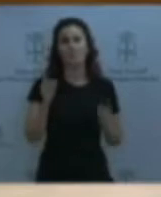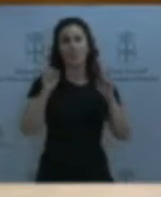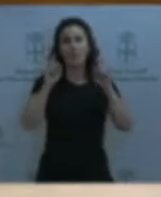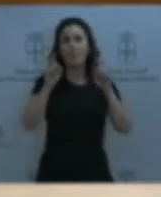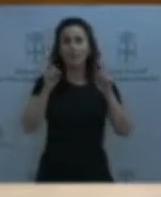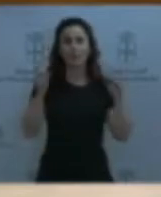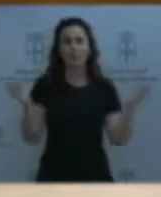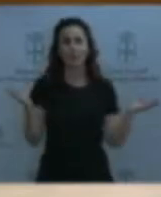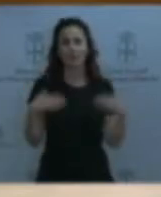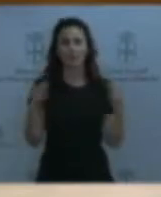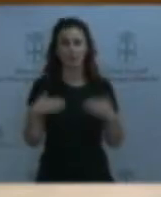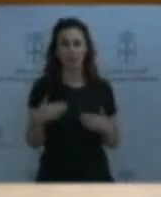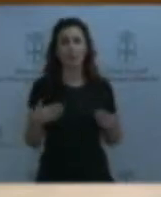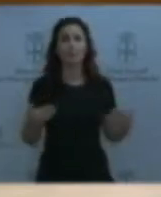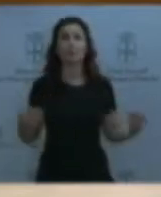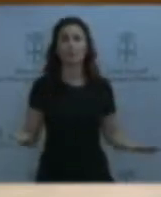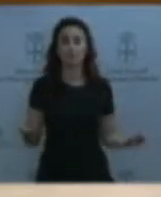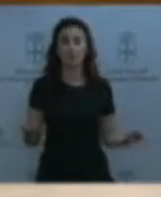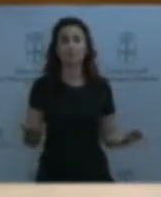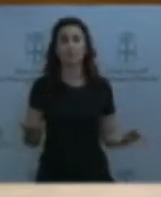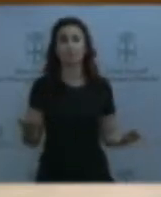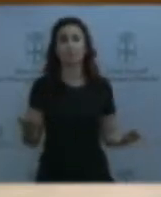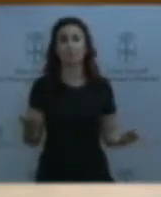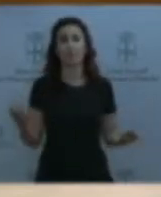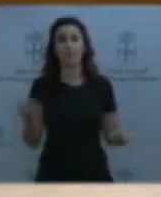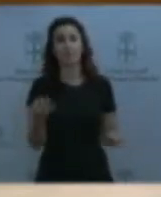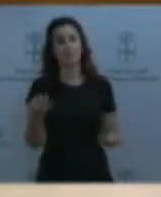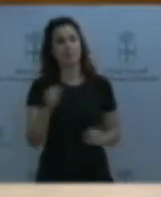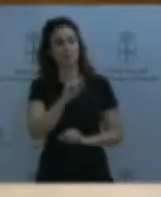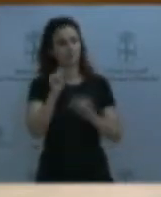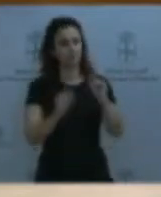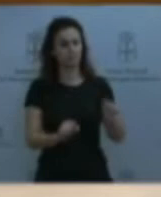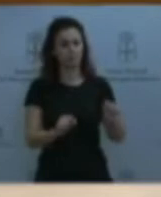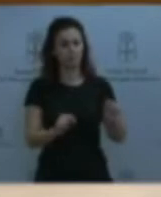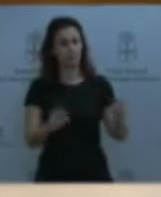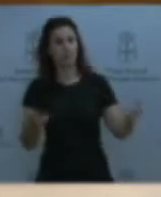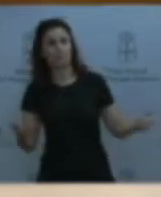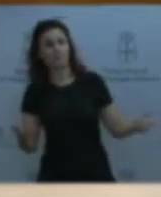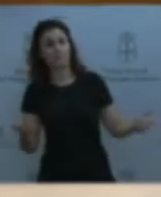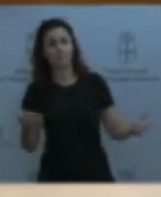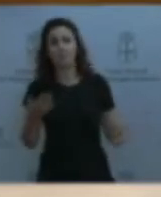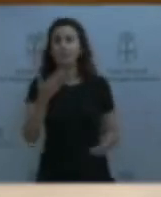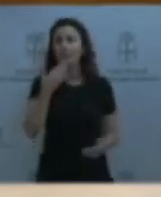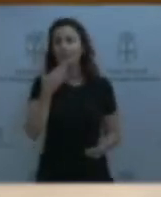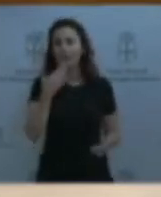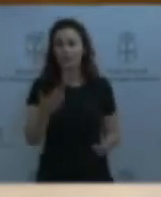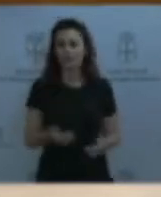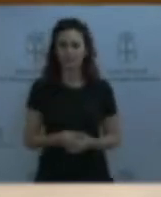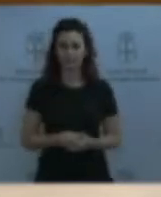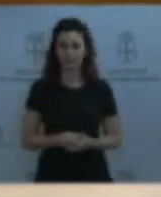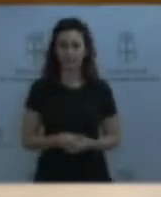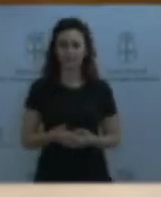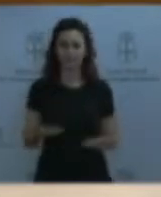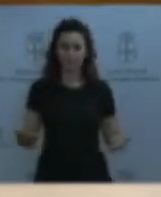la Administración quién la interviene. Estancias de atención inmediata que superan los